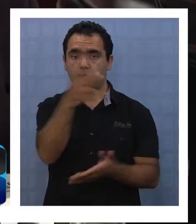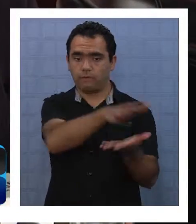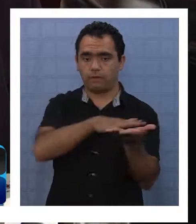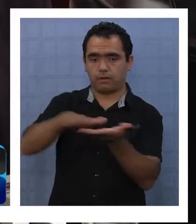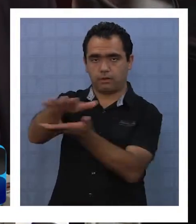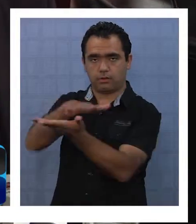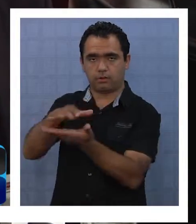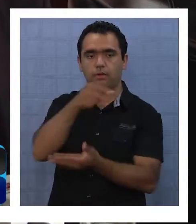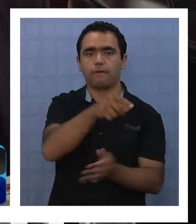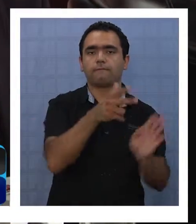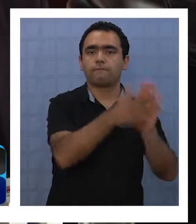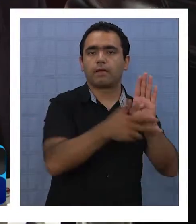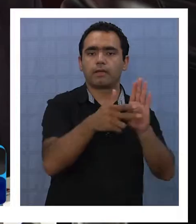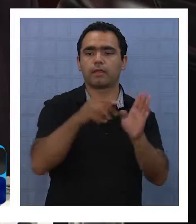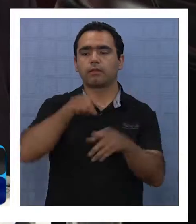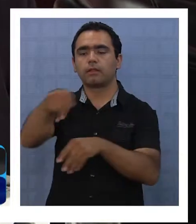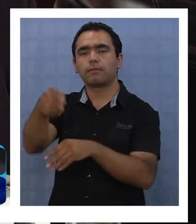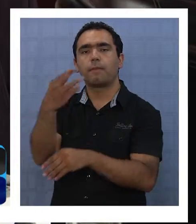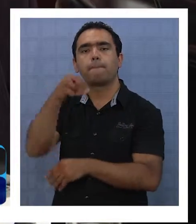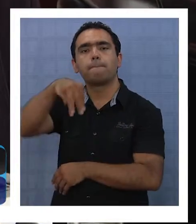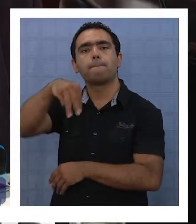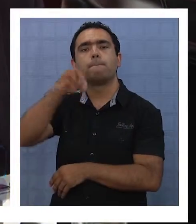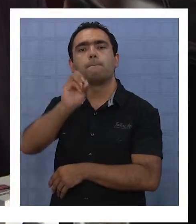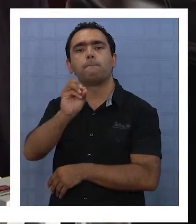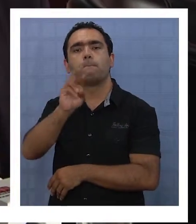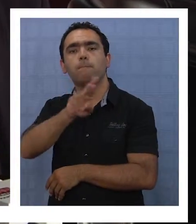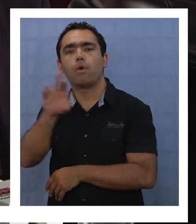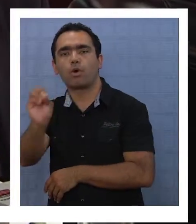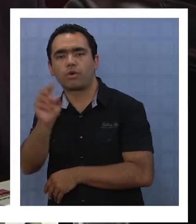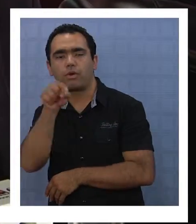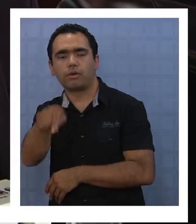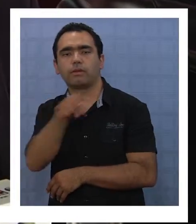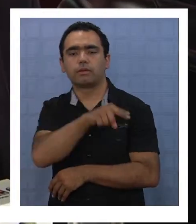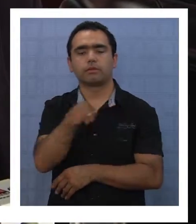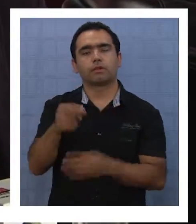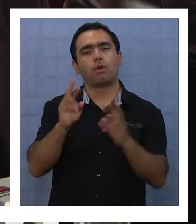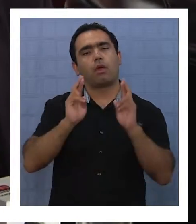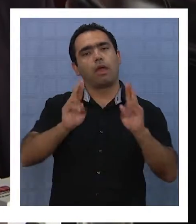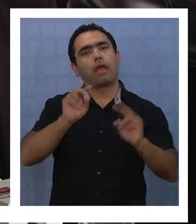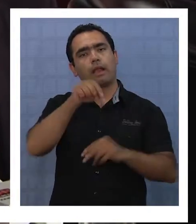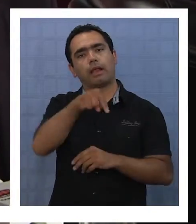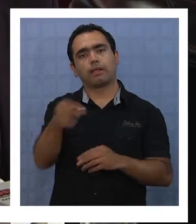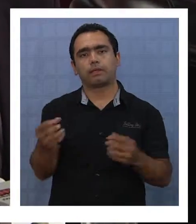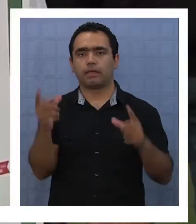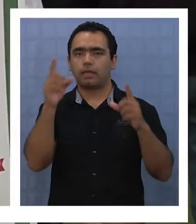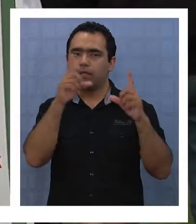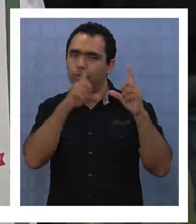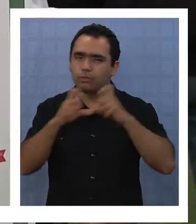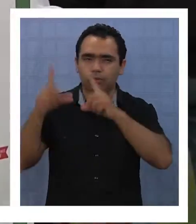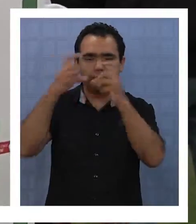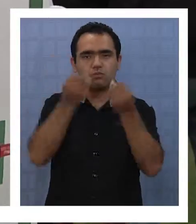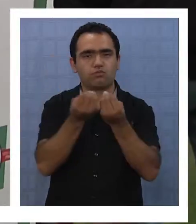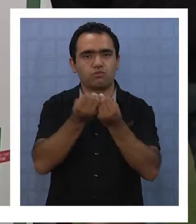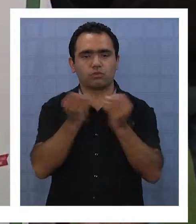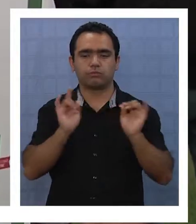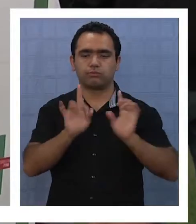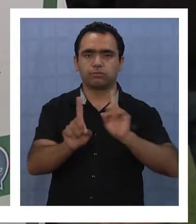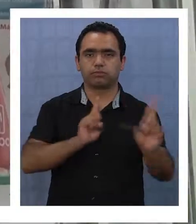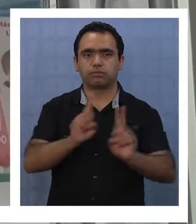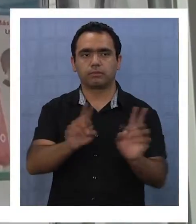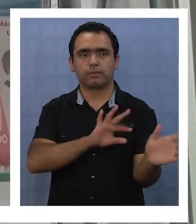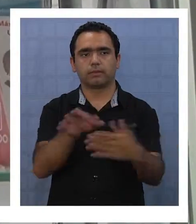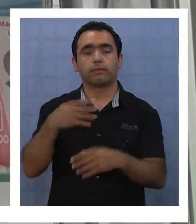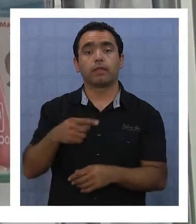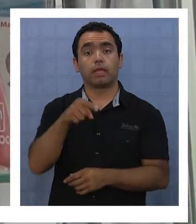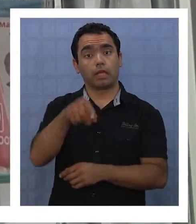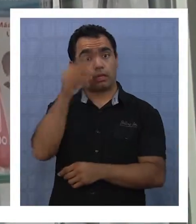Baquedano y tenemos el Morro, y esperamos que se conviertan en uno de los atractivos turísticos más importantes. Estas iniciativas han